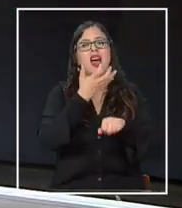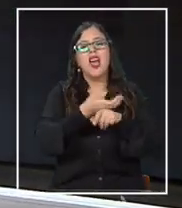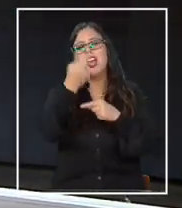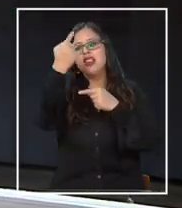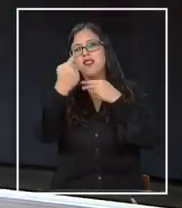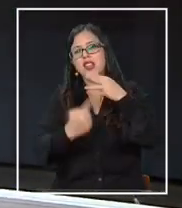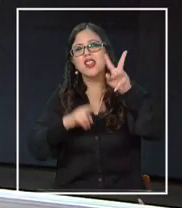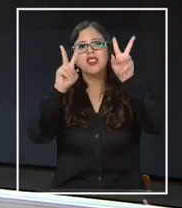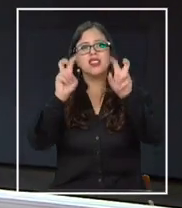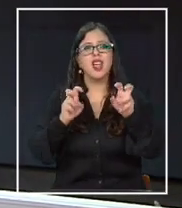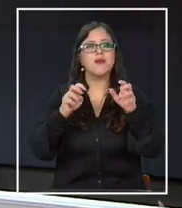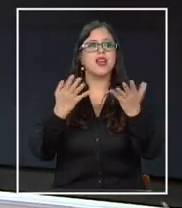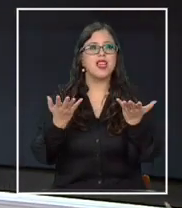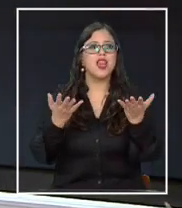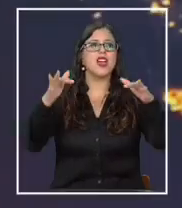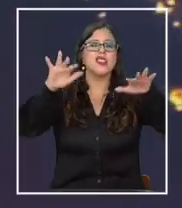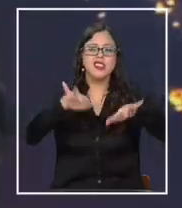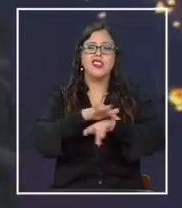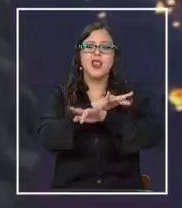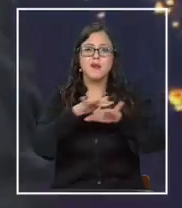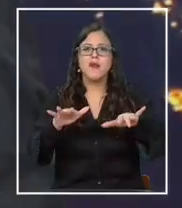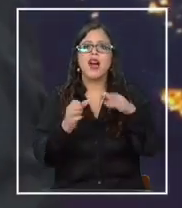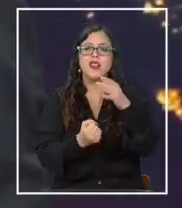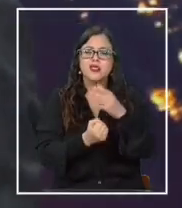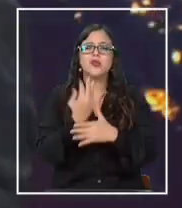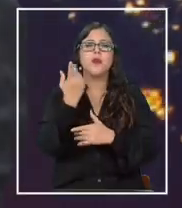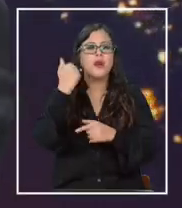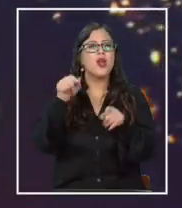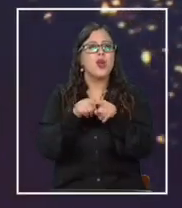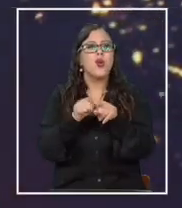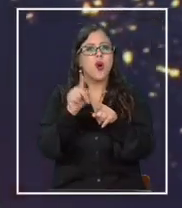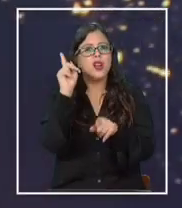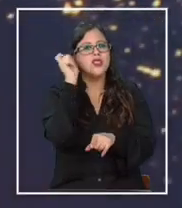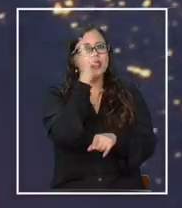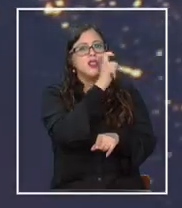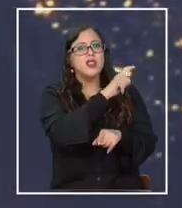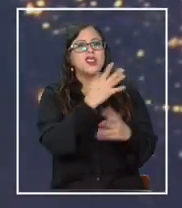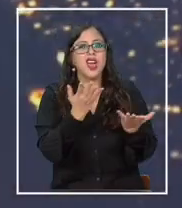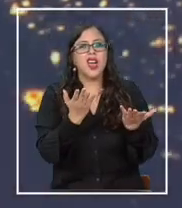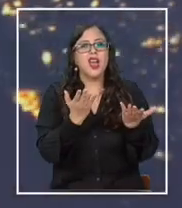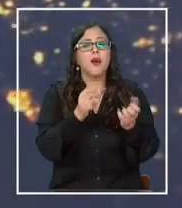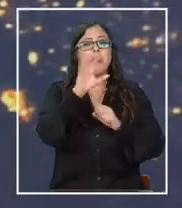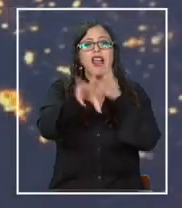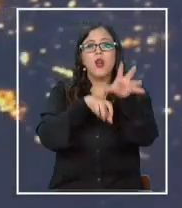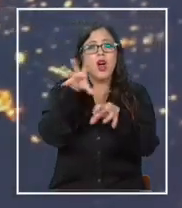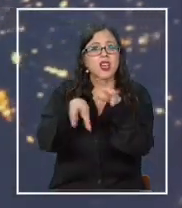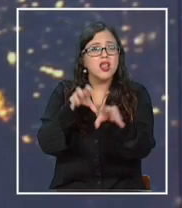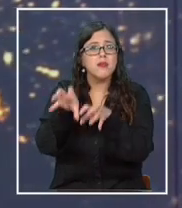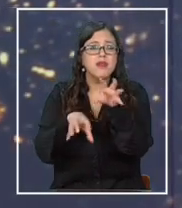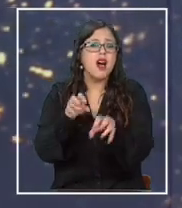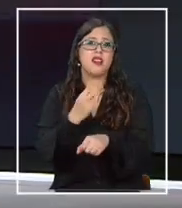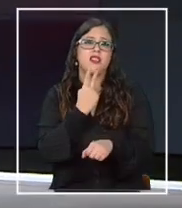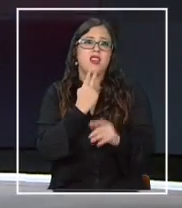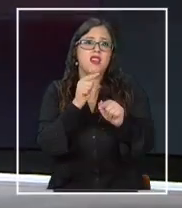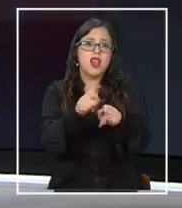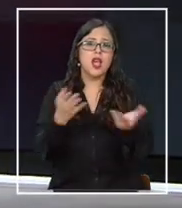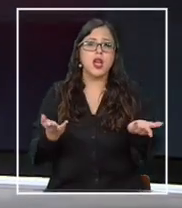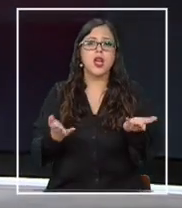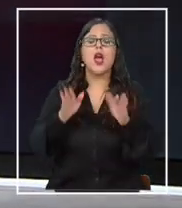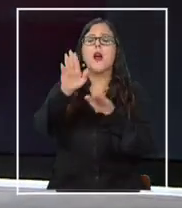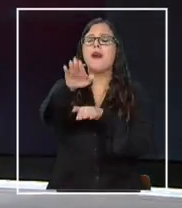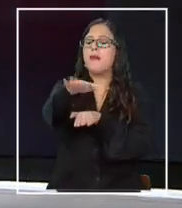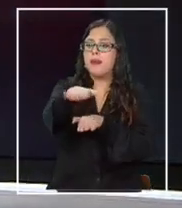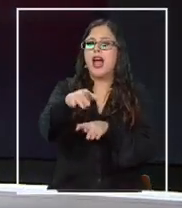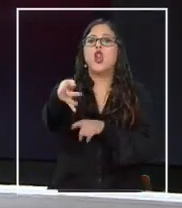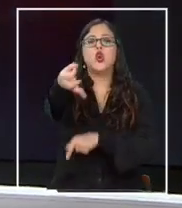sistema de navegación marítima novedoso que también puede tener complejidades, particularmente para la biodiversidad que habita estos territorios. Marcelo, perdón, esto que tú